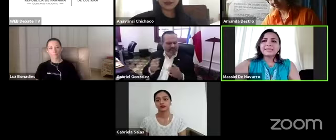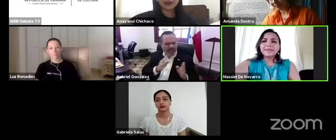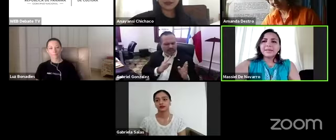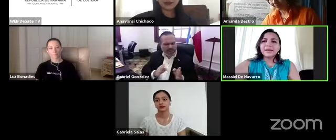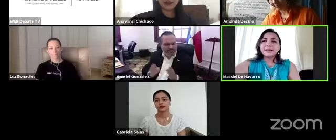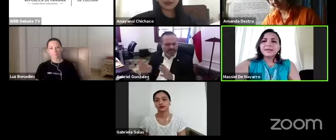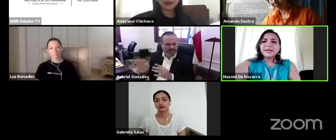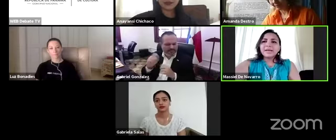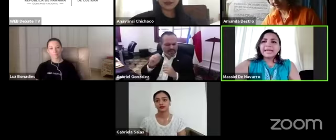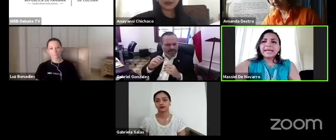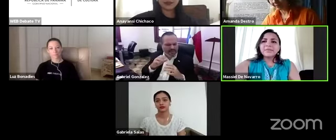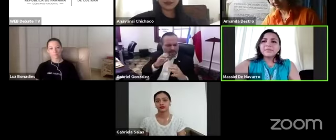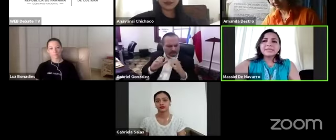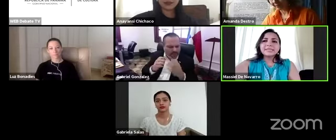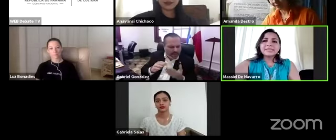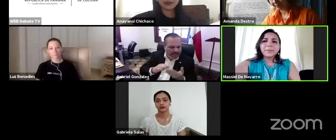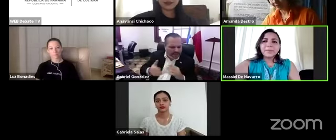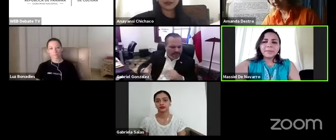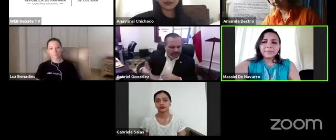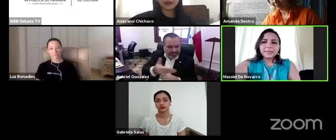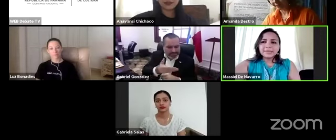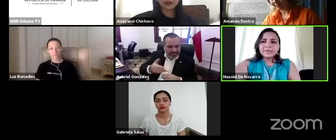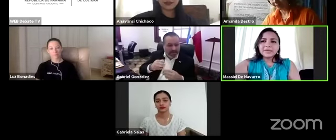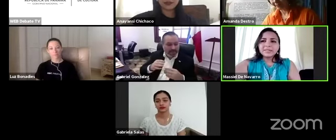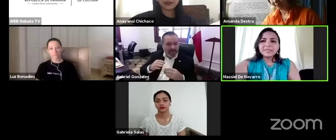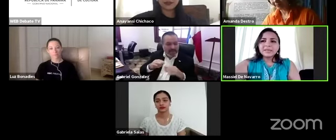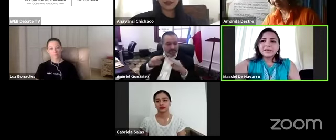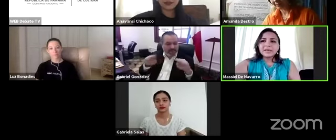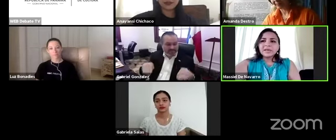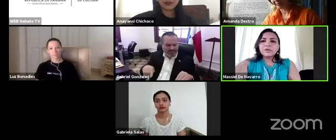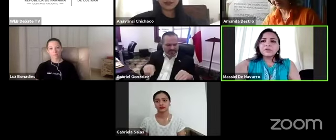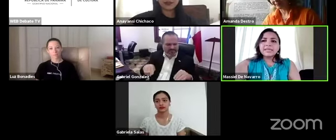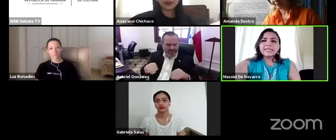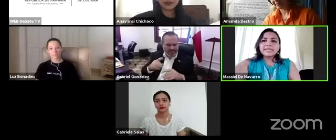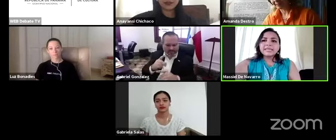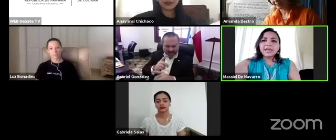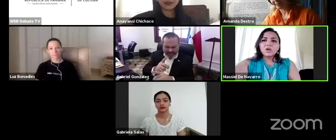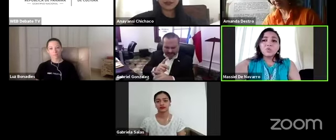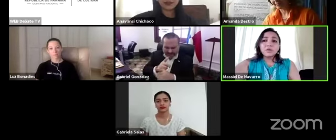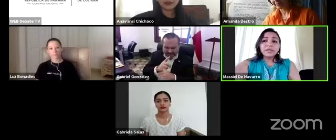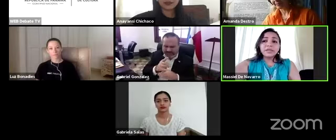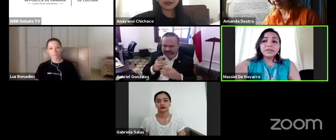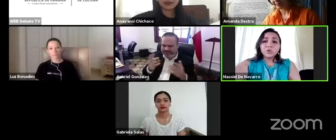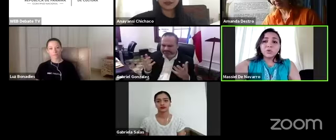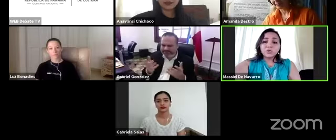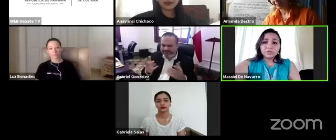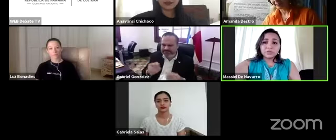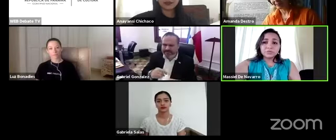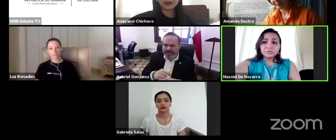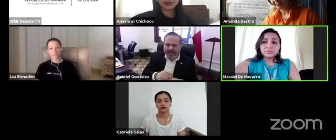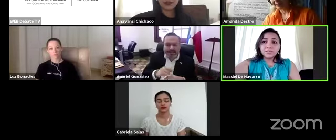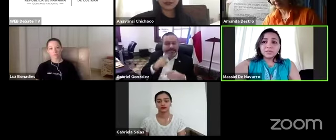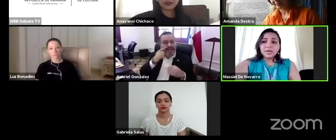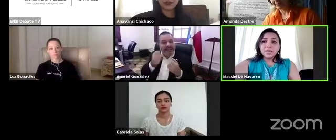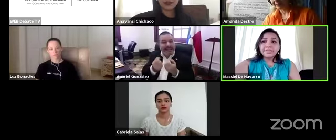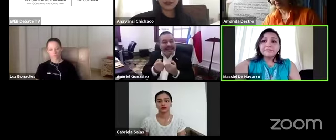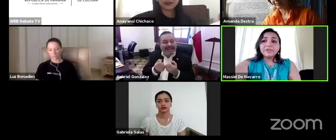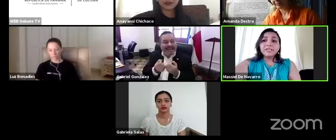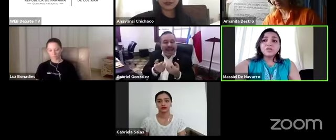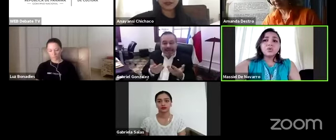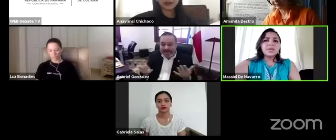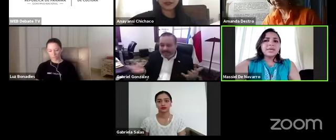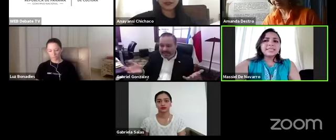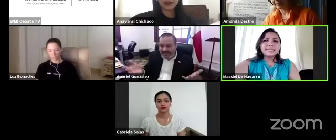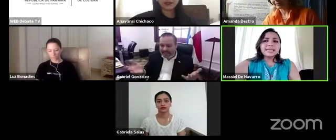para celebrar las diversas perspectivas que organizan las comunidades de los museos defendiendo